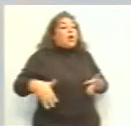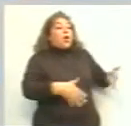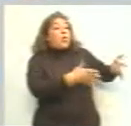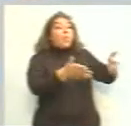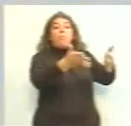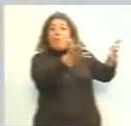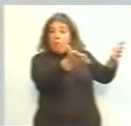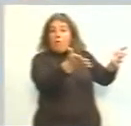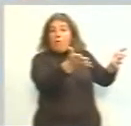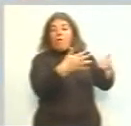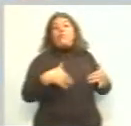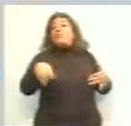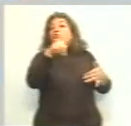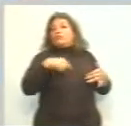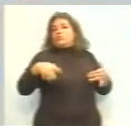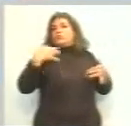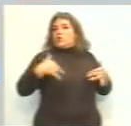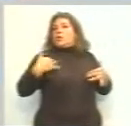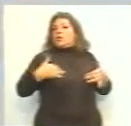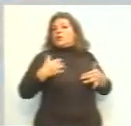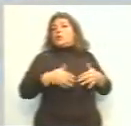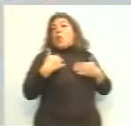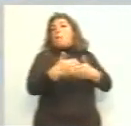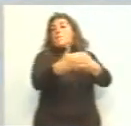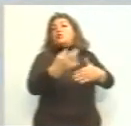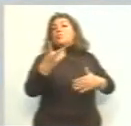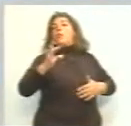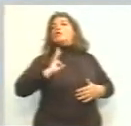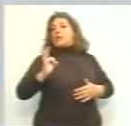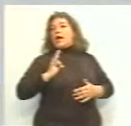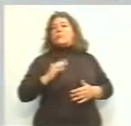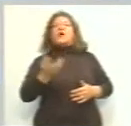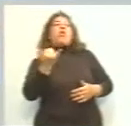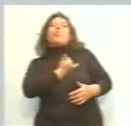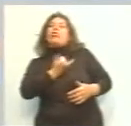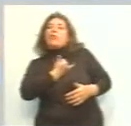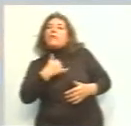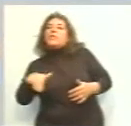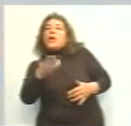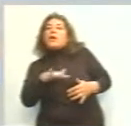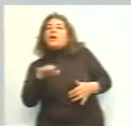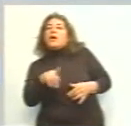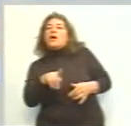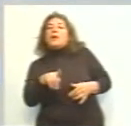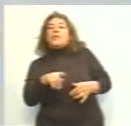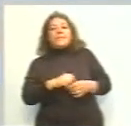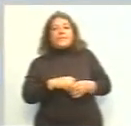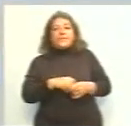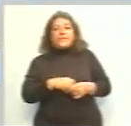nuestro país en los próximos dos años. ¿Recordemos en dónde se va a llevar a cabo? Se va a llevar a cabo en